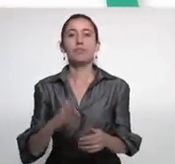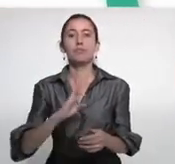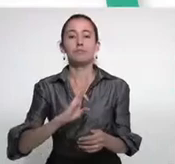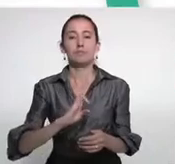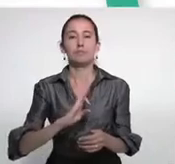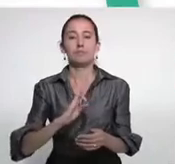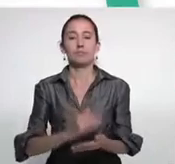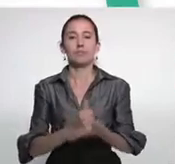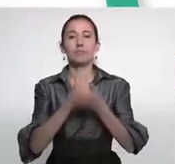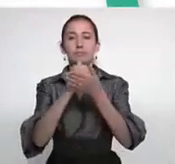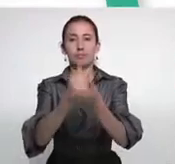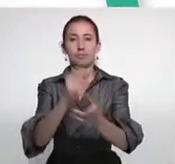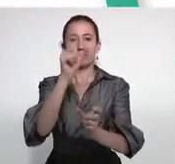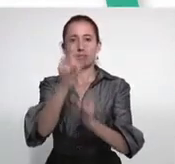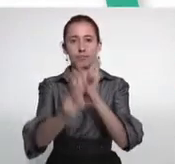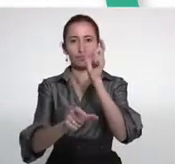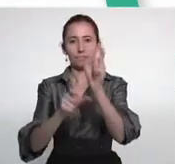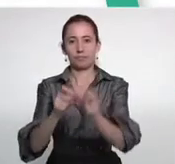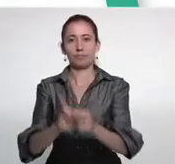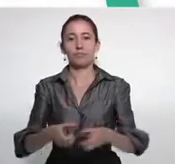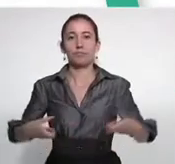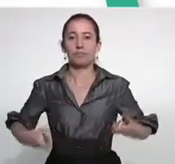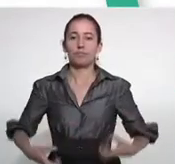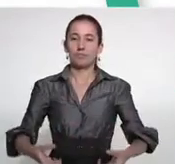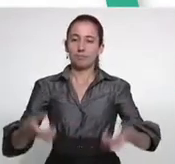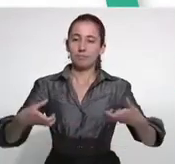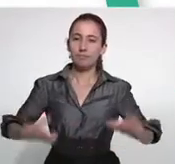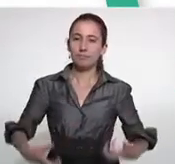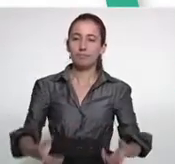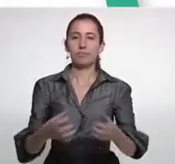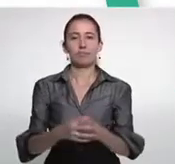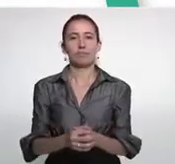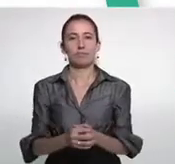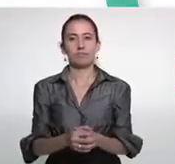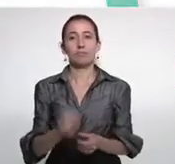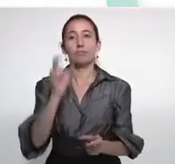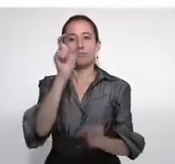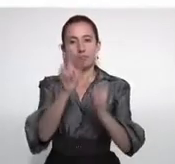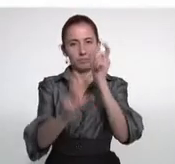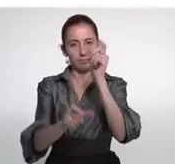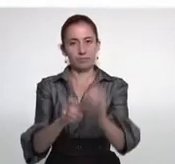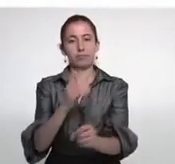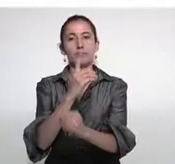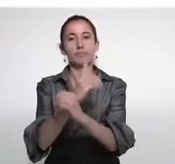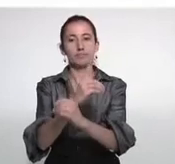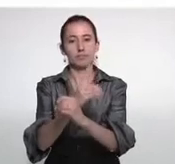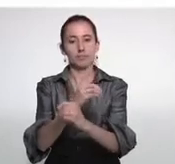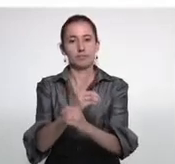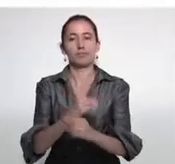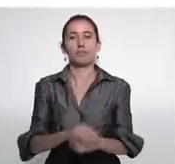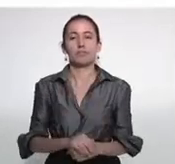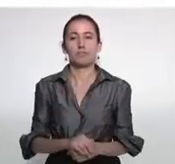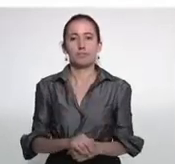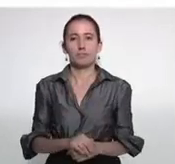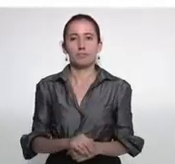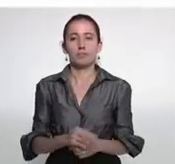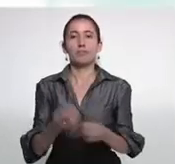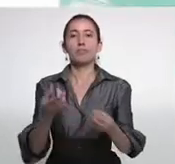Medidas de autoprotección para personas con discapacidad física Para la persona con discapacidad